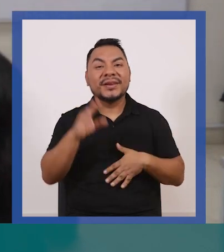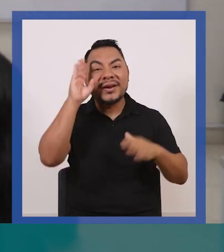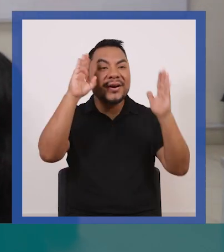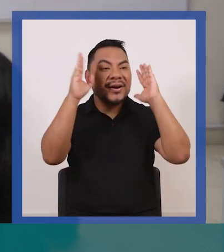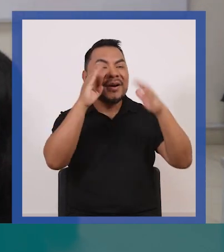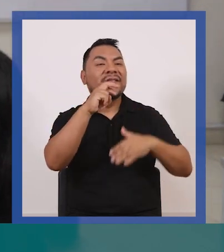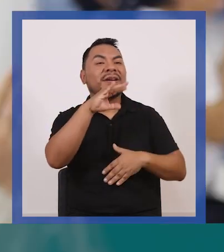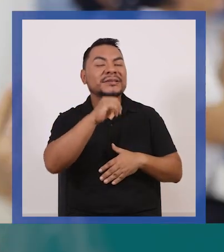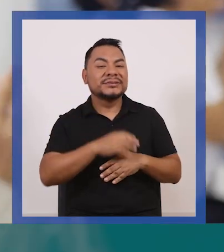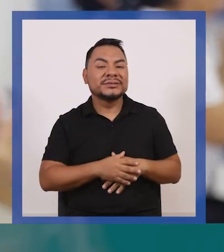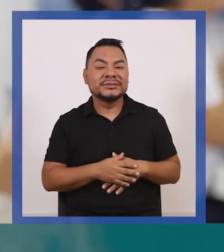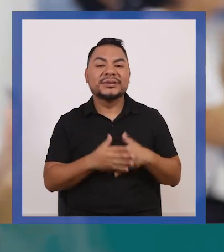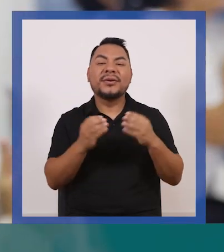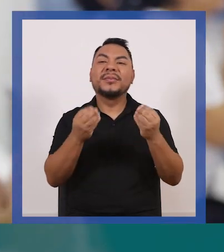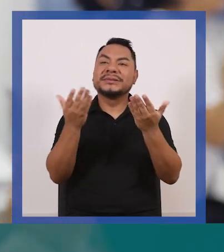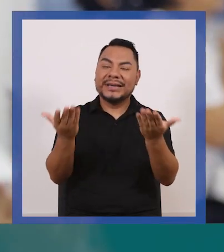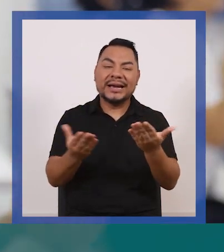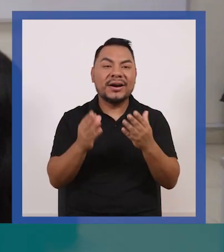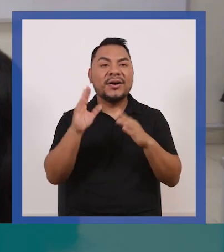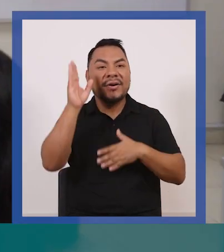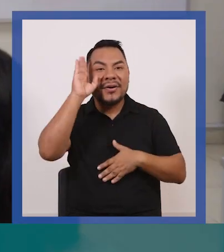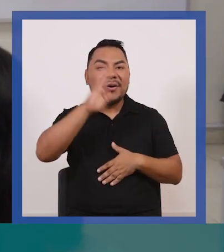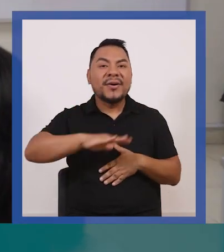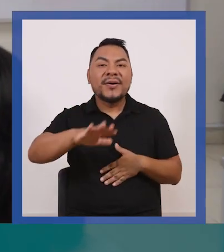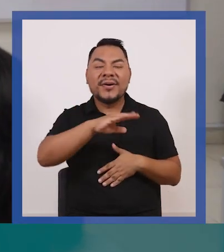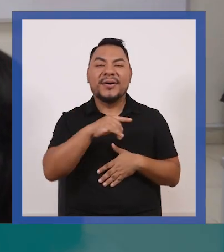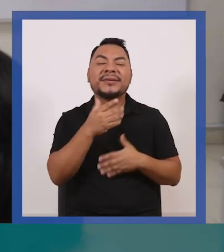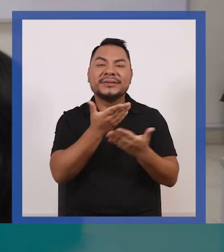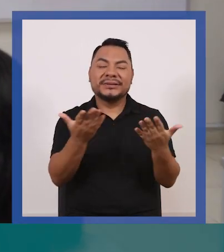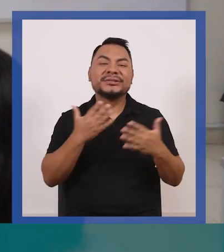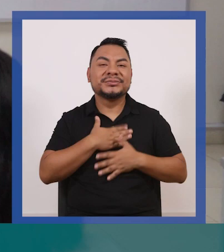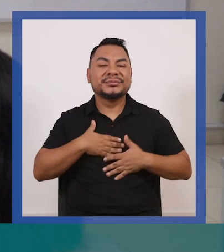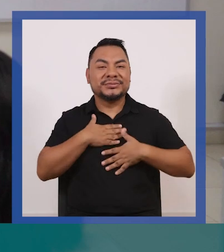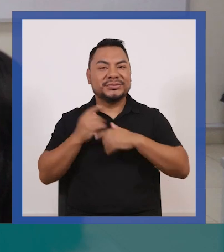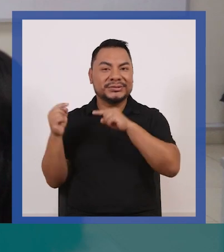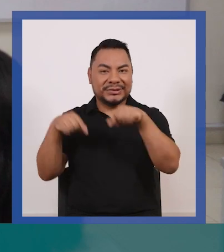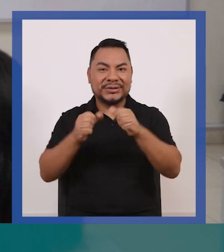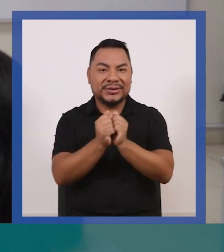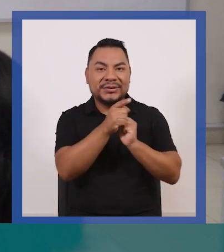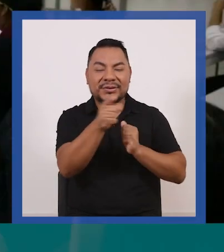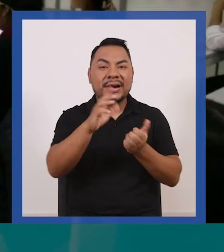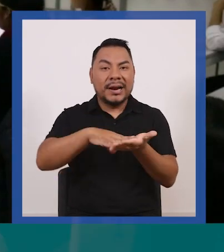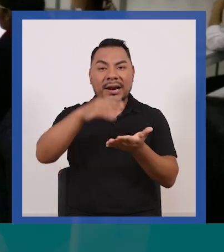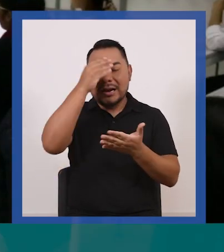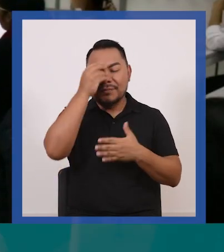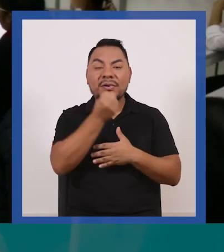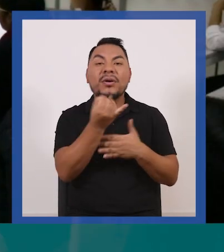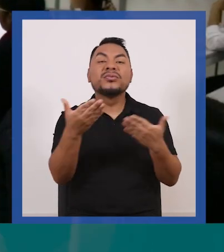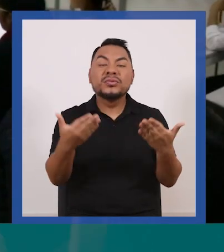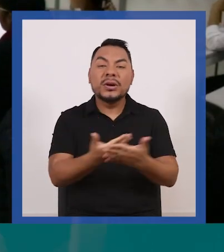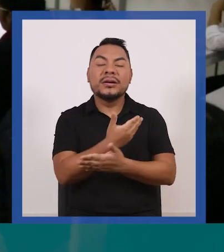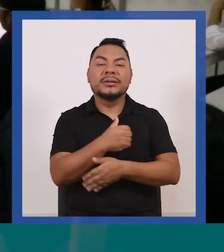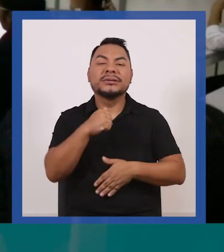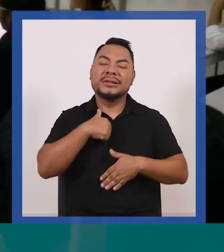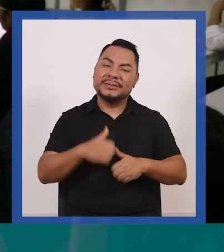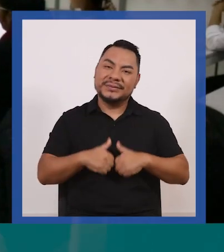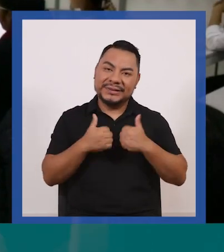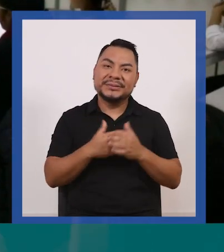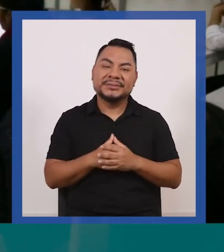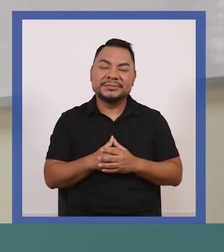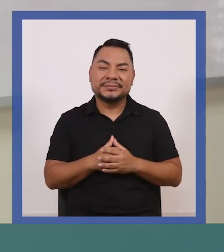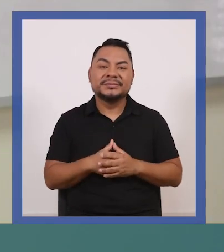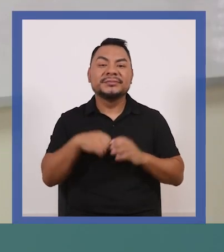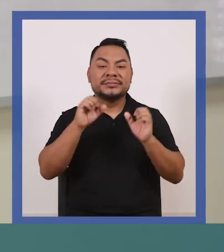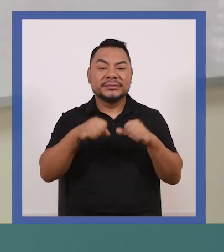Hola, Francisco. ¿Qué tal? Hola, chicas. Un gustazo estar el día de hoy con ustedes para aprender algo nuevo en mi